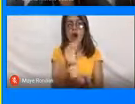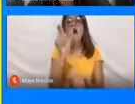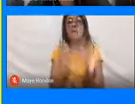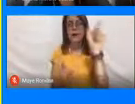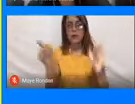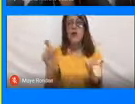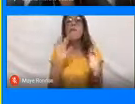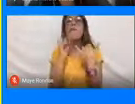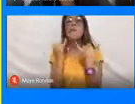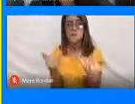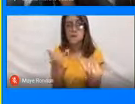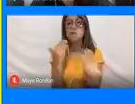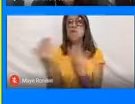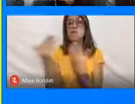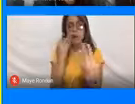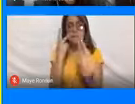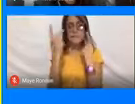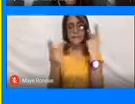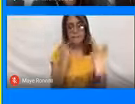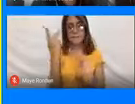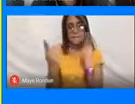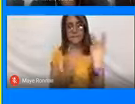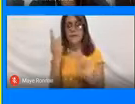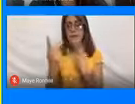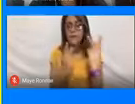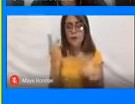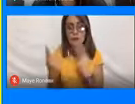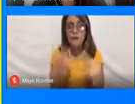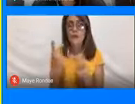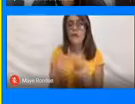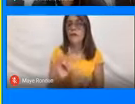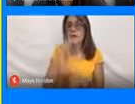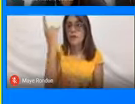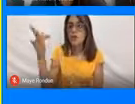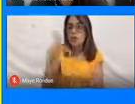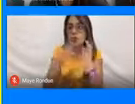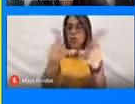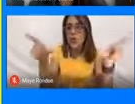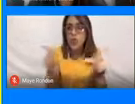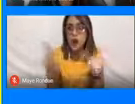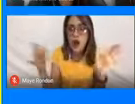al visitar algún sitio.